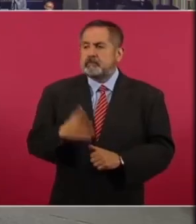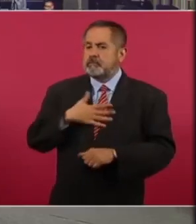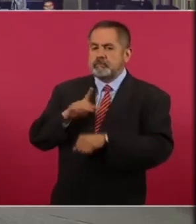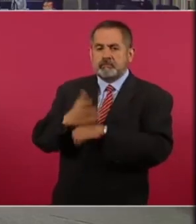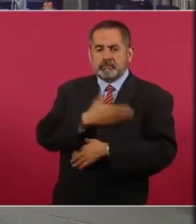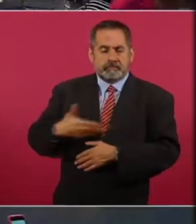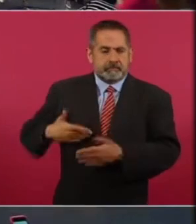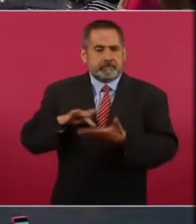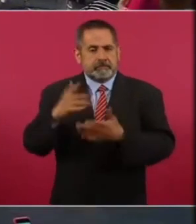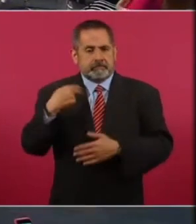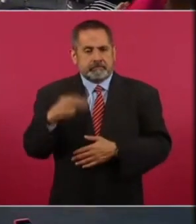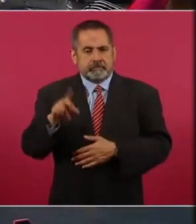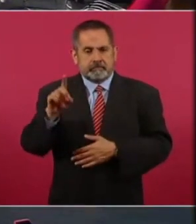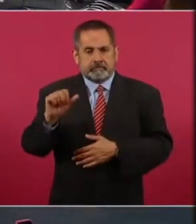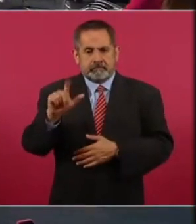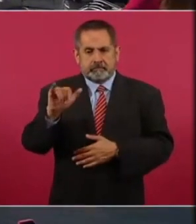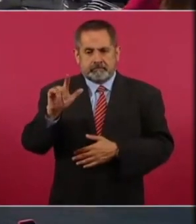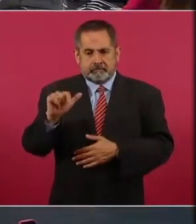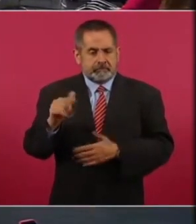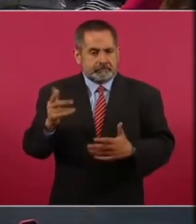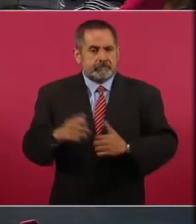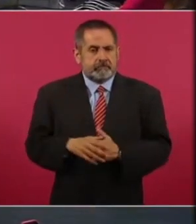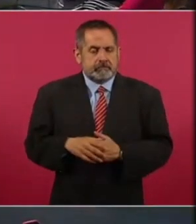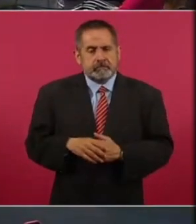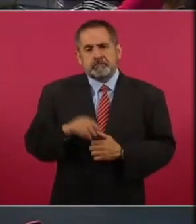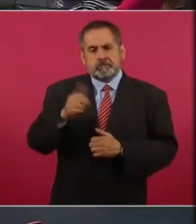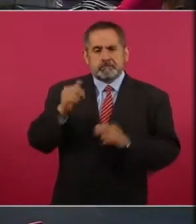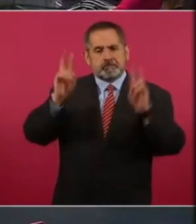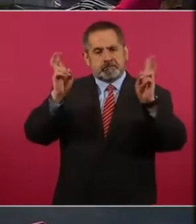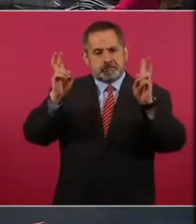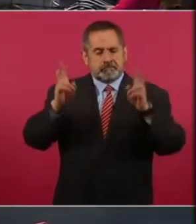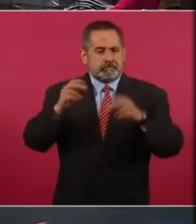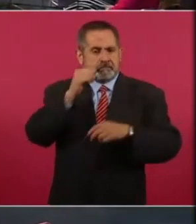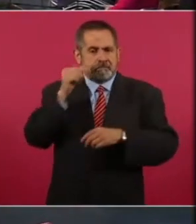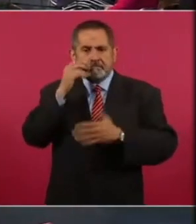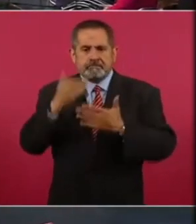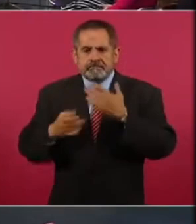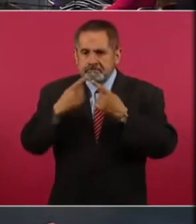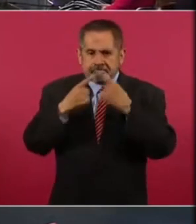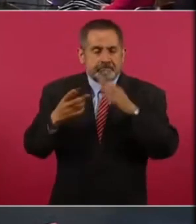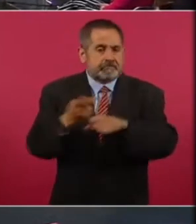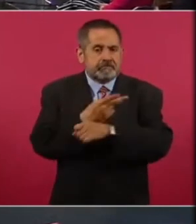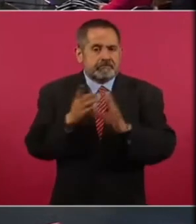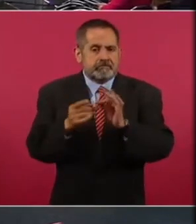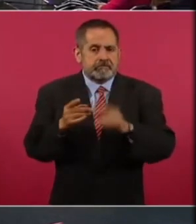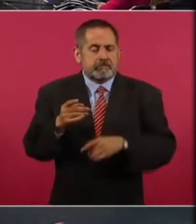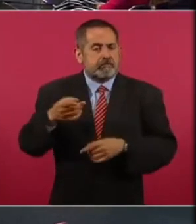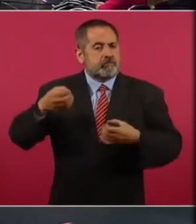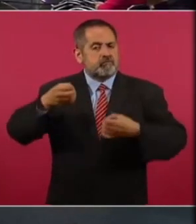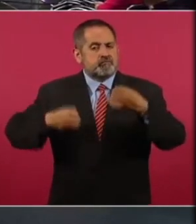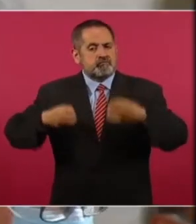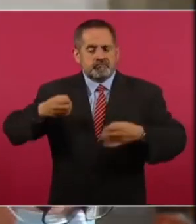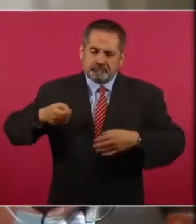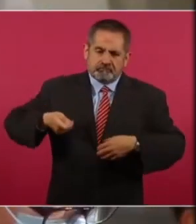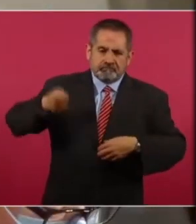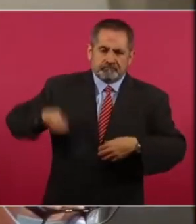Presidente, gracias Dalí Escobar primero, bueno, pues otro de los temas también que ayer quedaron en la agenda por lo que sucedió el juez, un juez